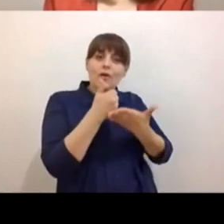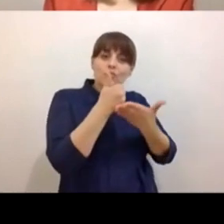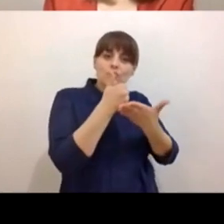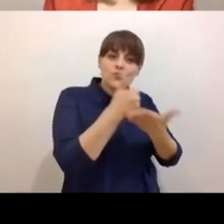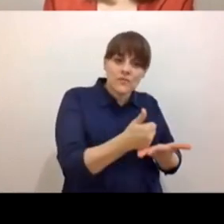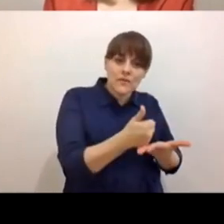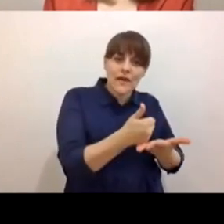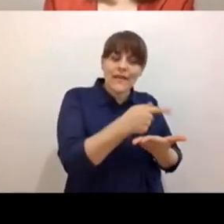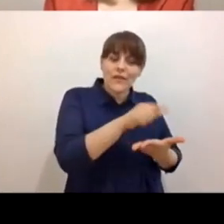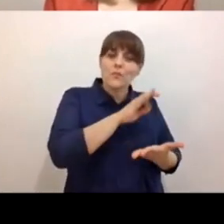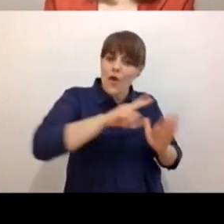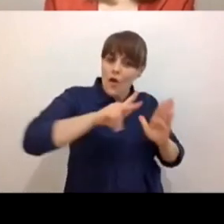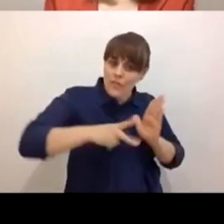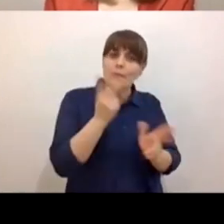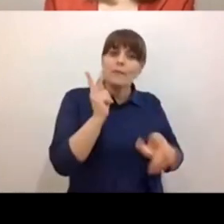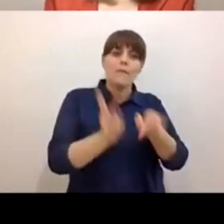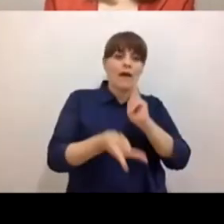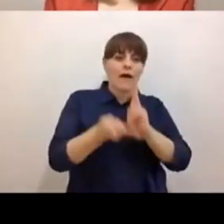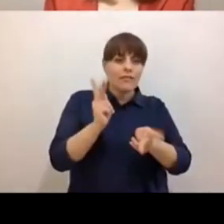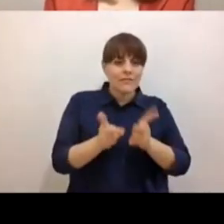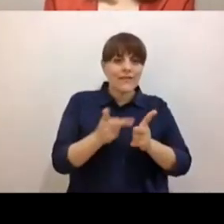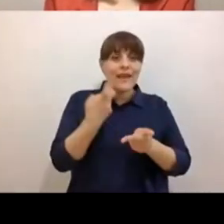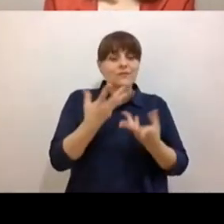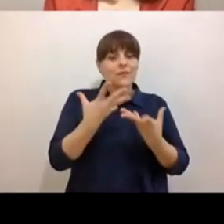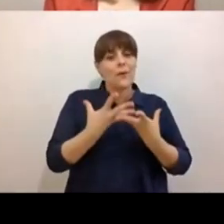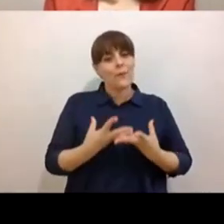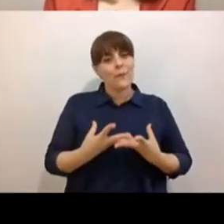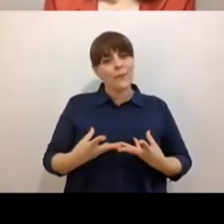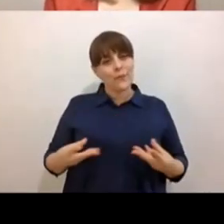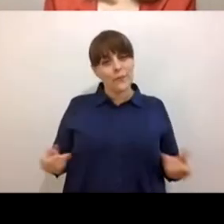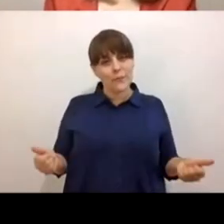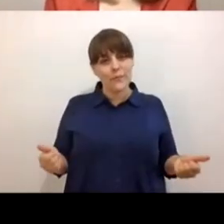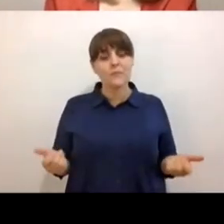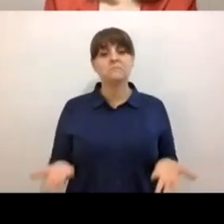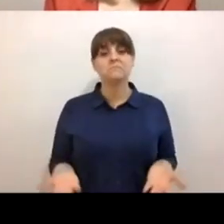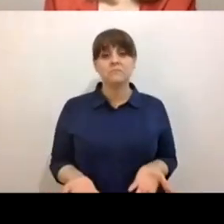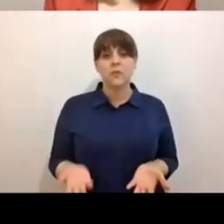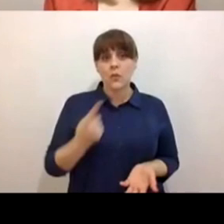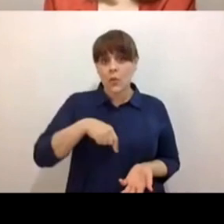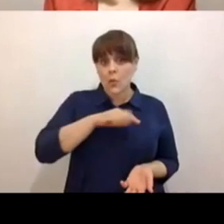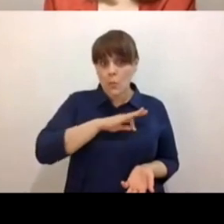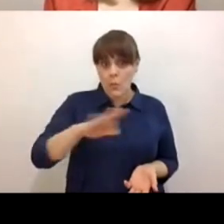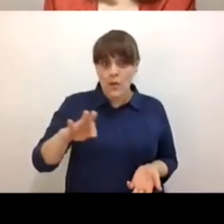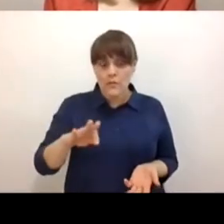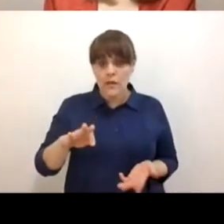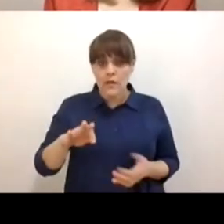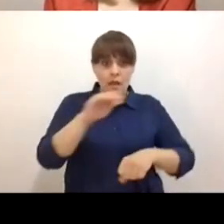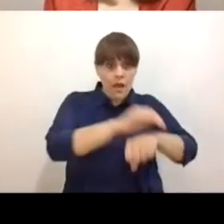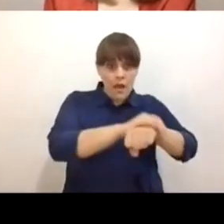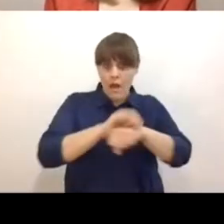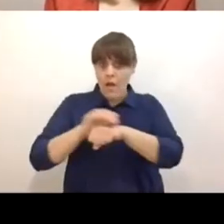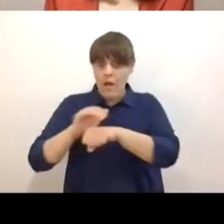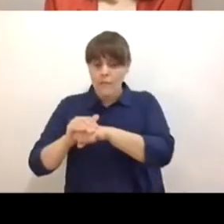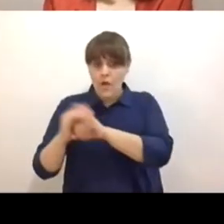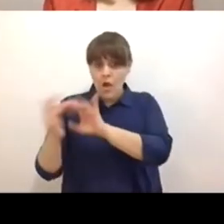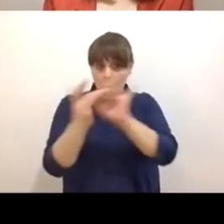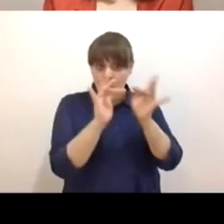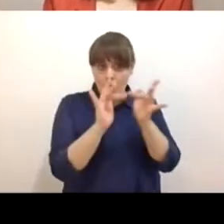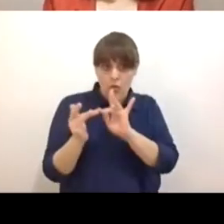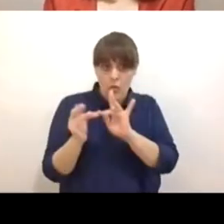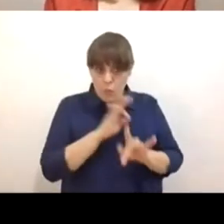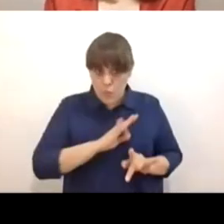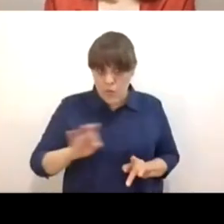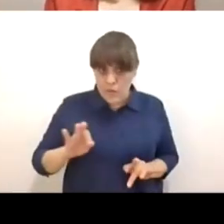diálogo consolador. ¿Es posible estar conectado con los amigos y amigas aún en la cuarentena,